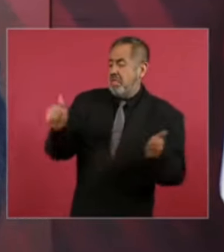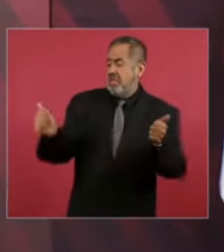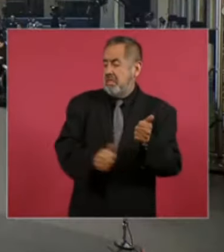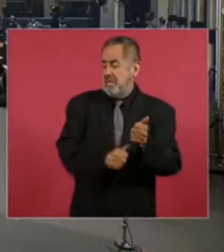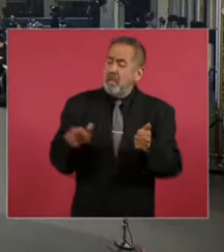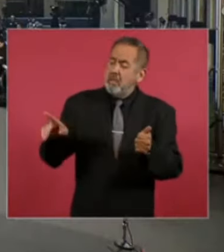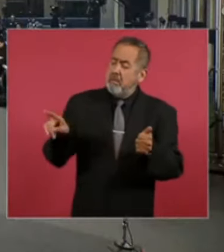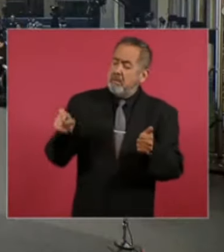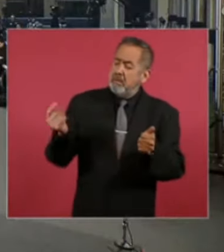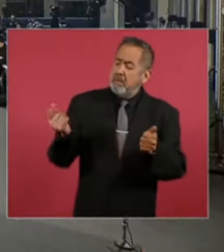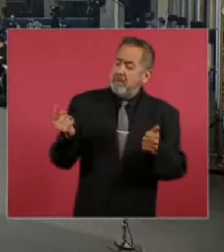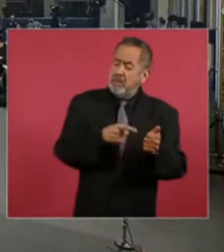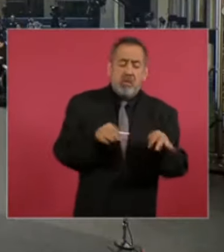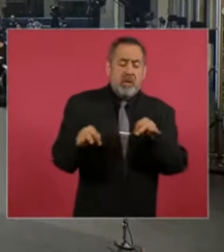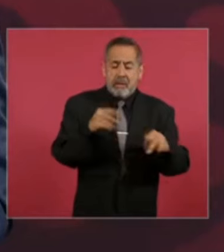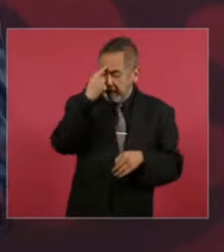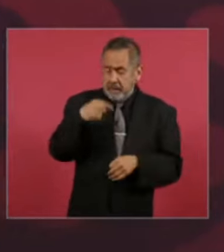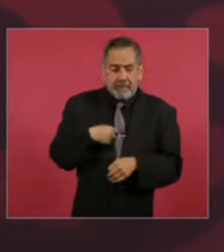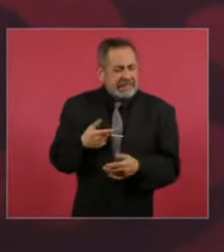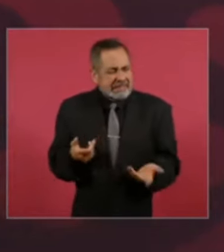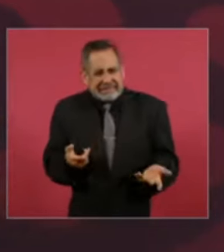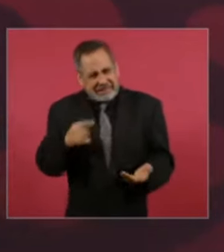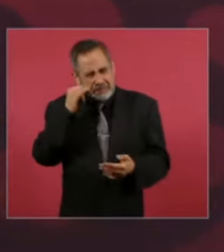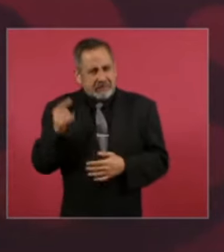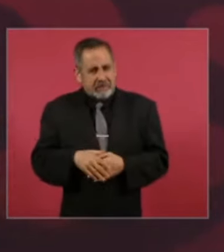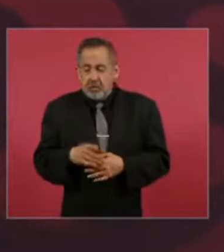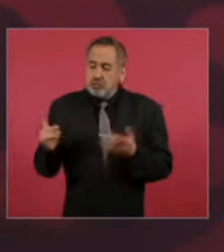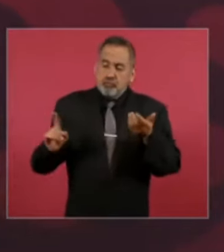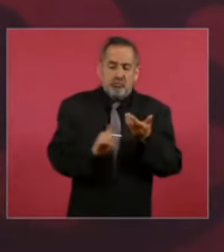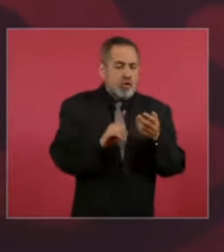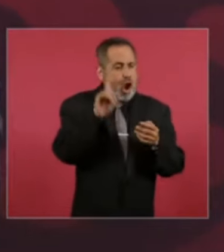de empleado a trabajar a su consejo de administración